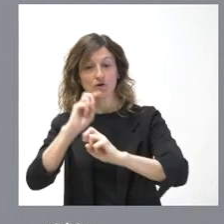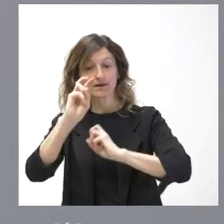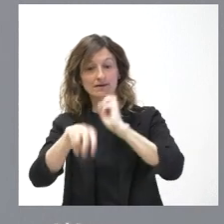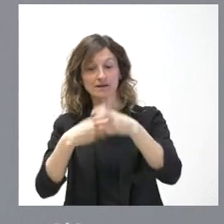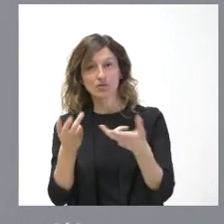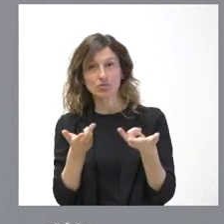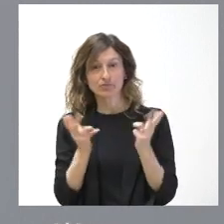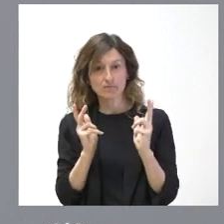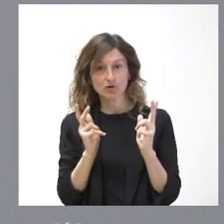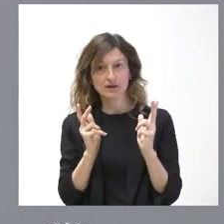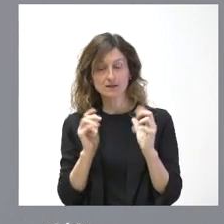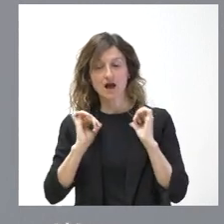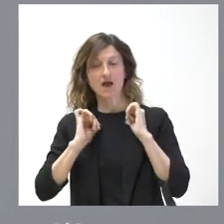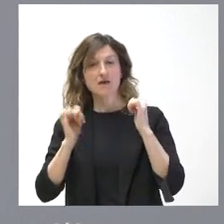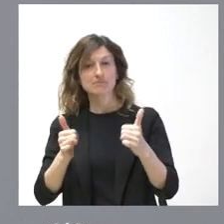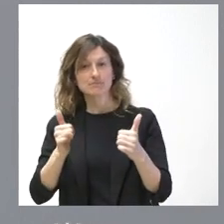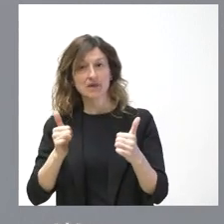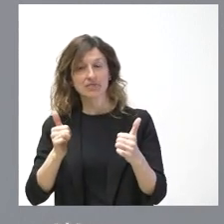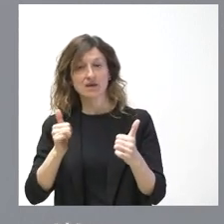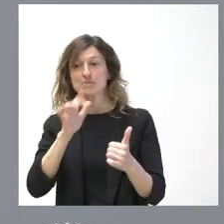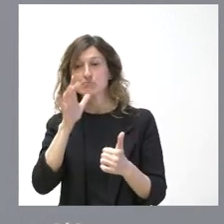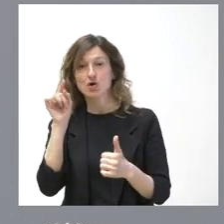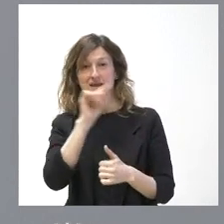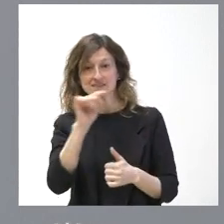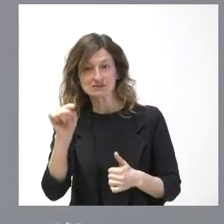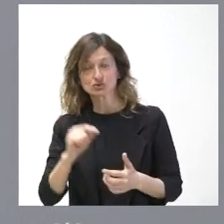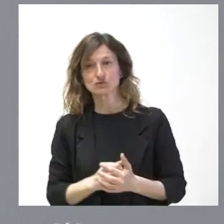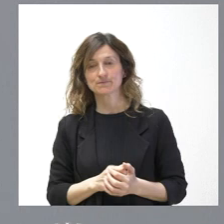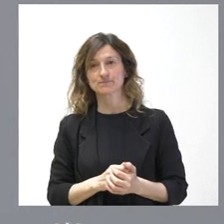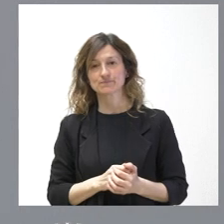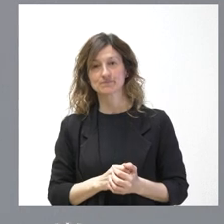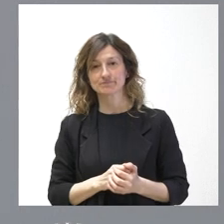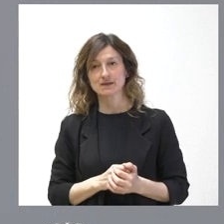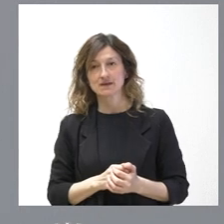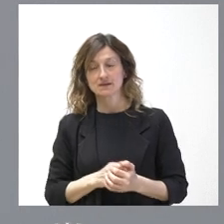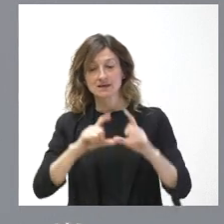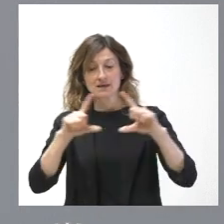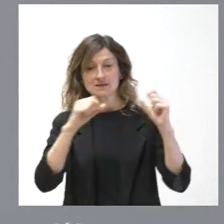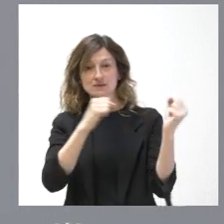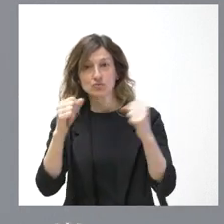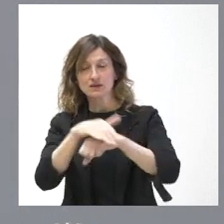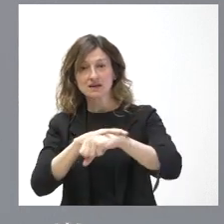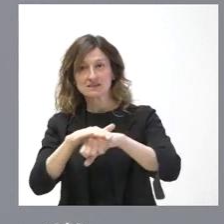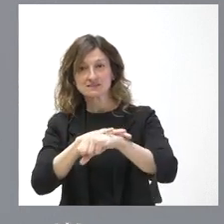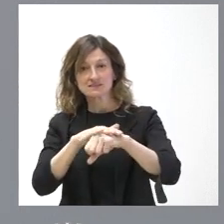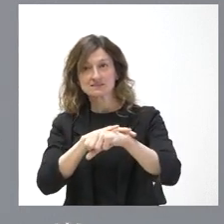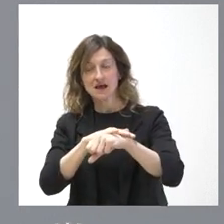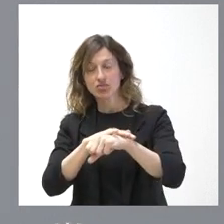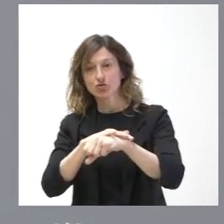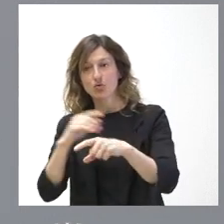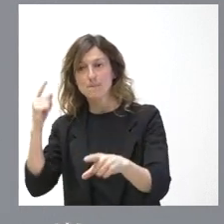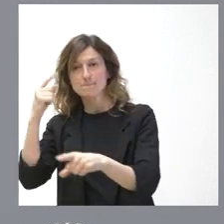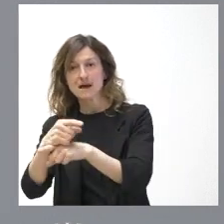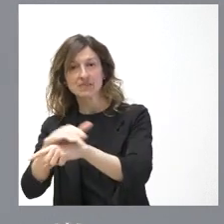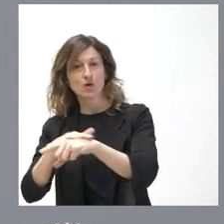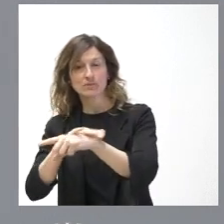democrática comience precisamente por esos hechos, de no tener las instituciones del Estado al servicio del Gobierno, sino al servicio de la sociedad.